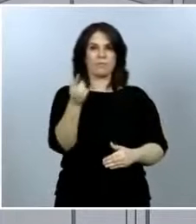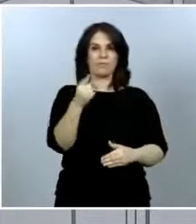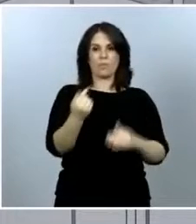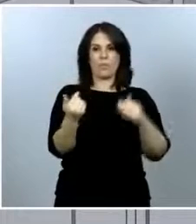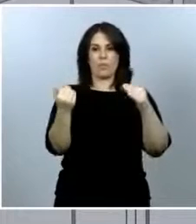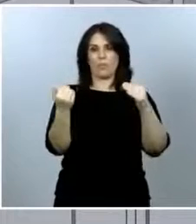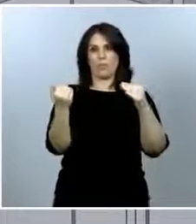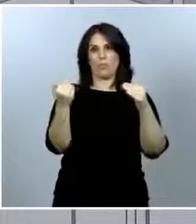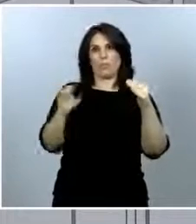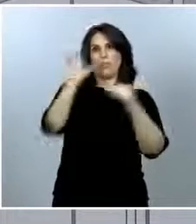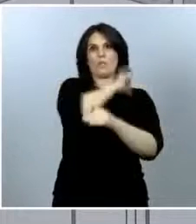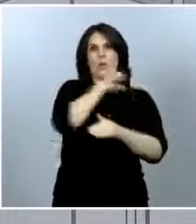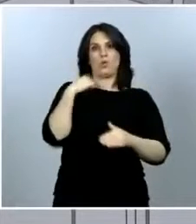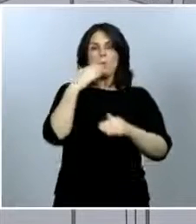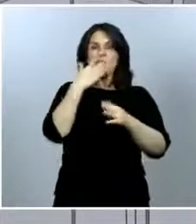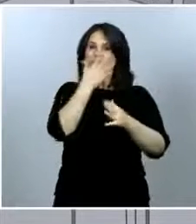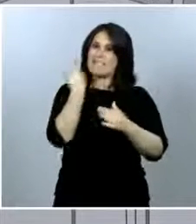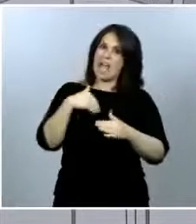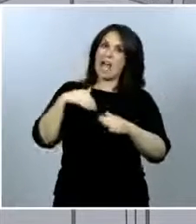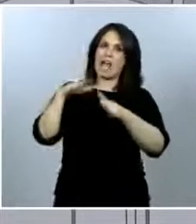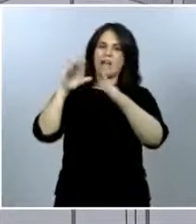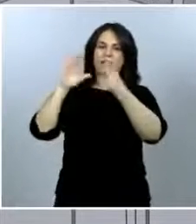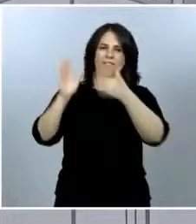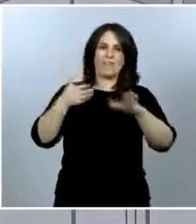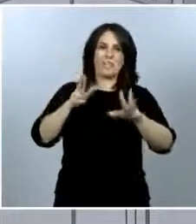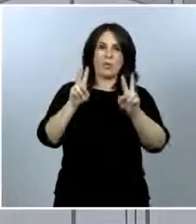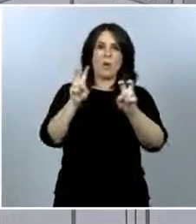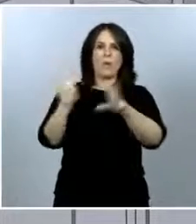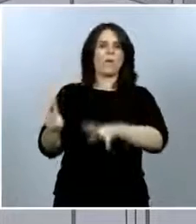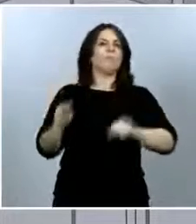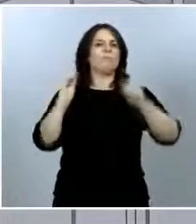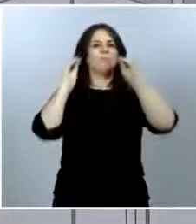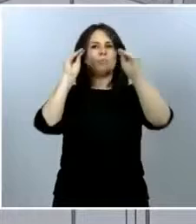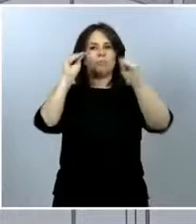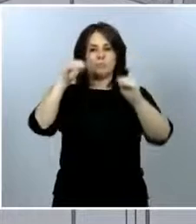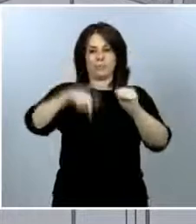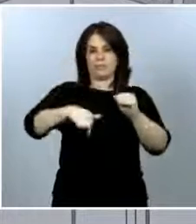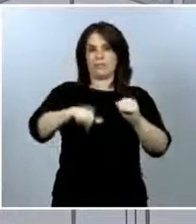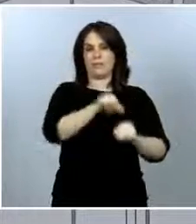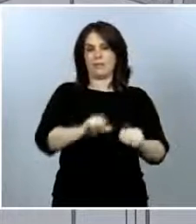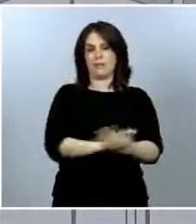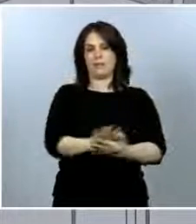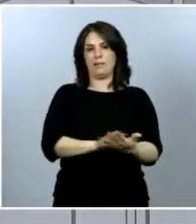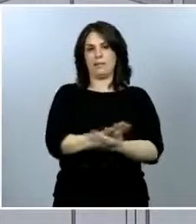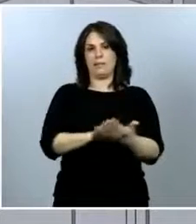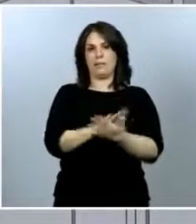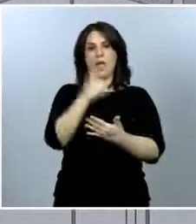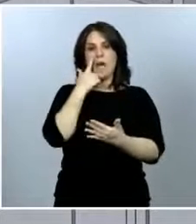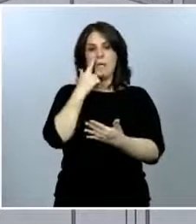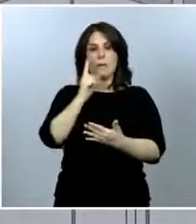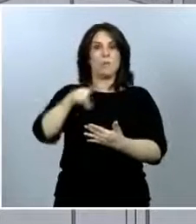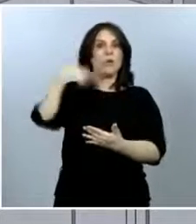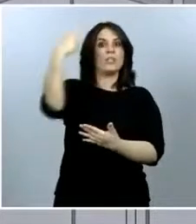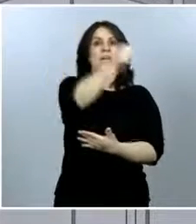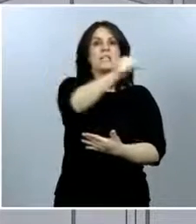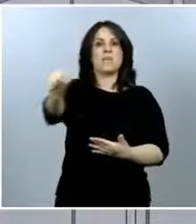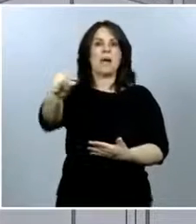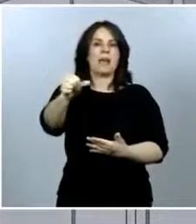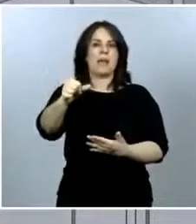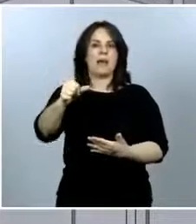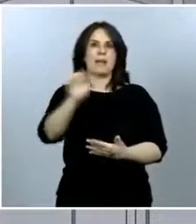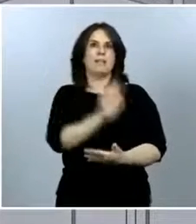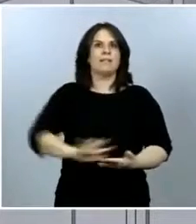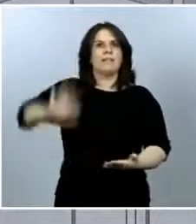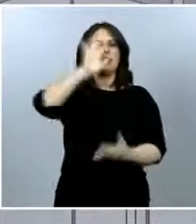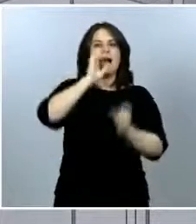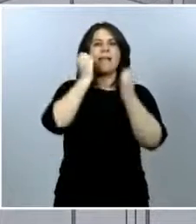fases. Esta semana tendremos que evaluar las siguientes, para el lunes que viene, ver en qué situación queda el territorio nacional en cuanto a la